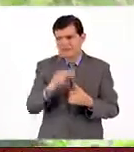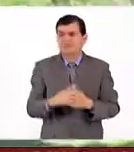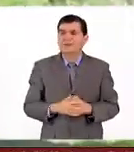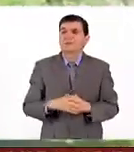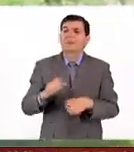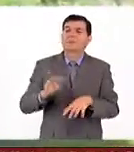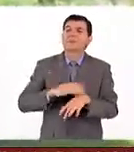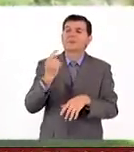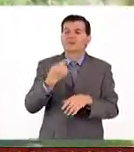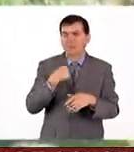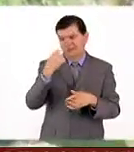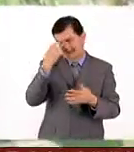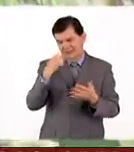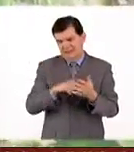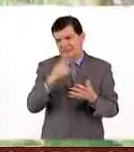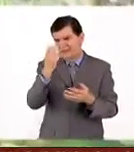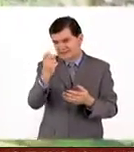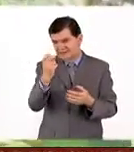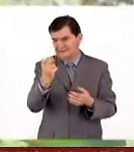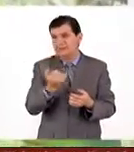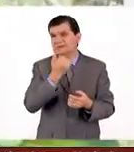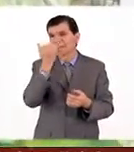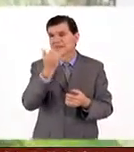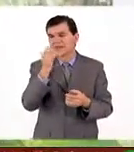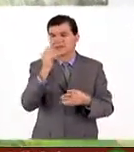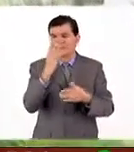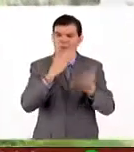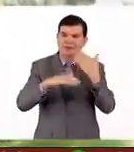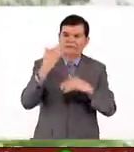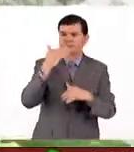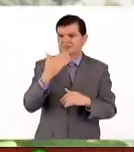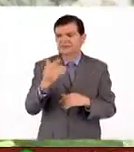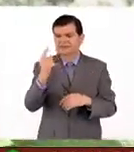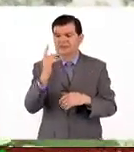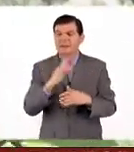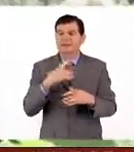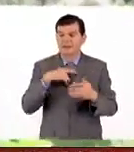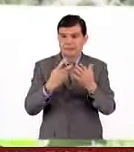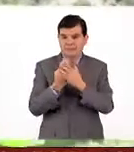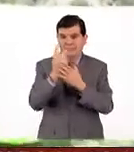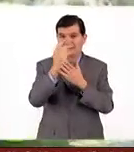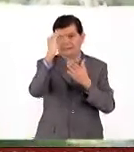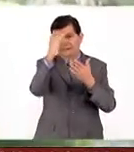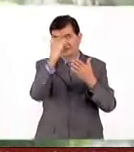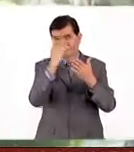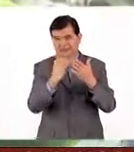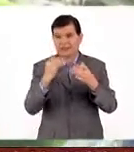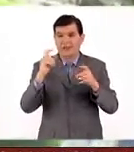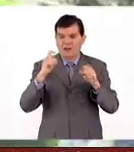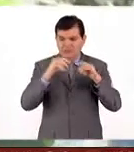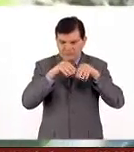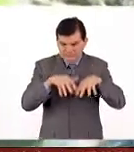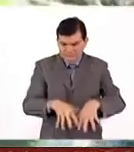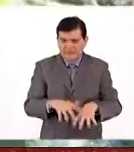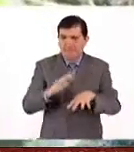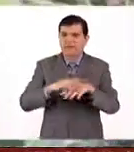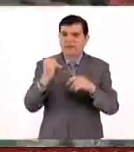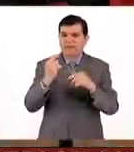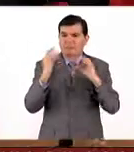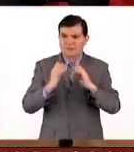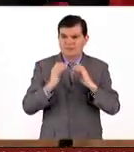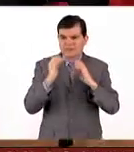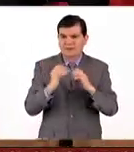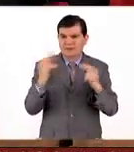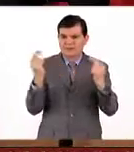¿sí? Porque creo que ahí es donde está el éxito del programa. Las plantas necesitan que se rieguen, necesitan cuidado, no